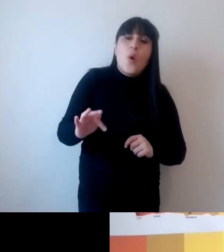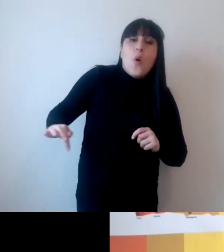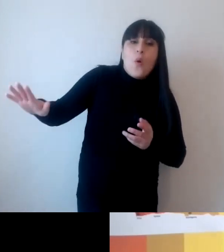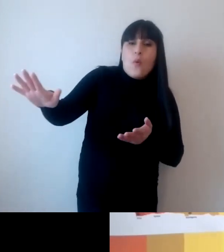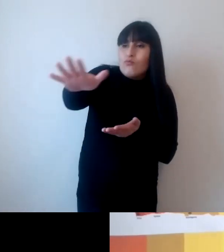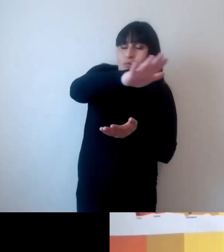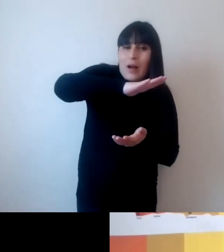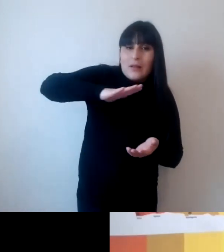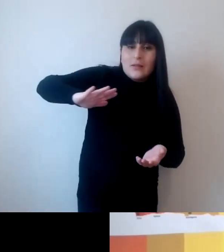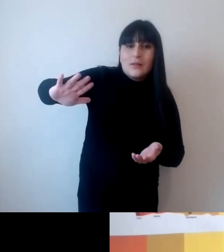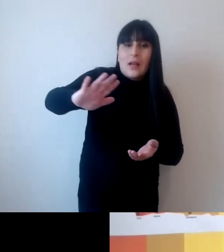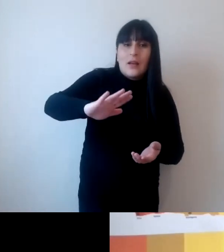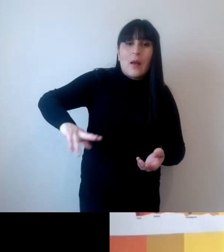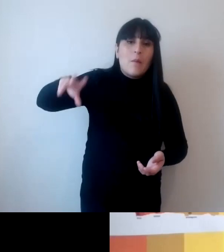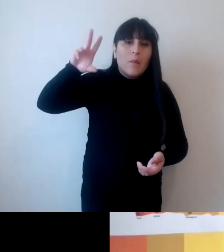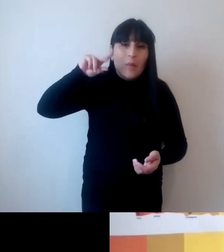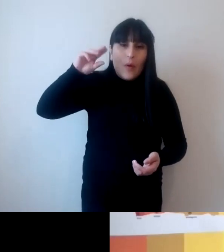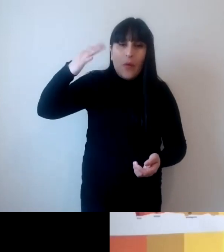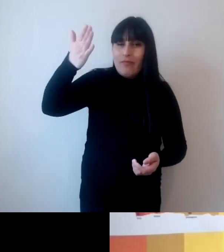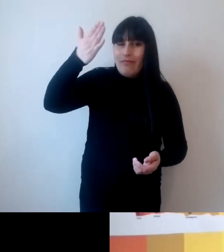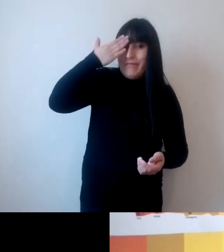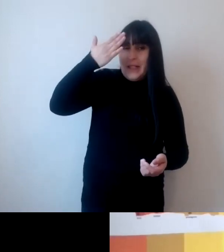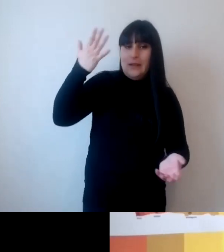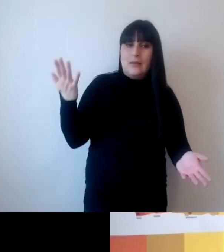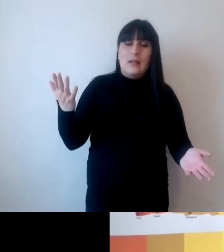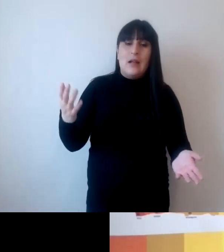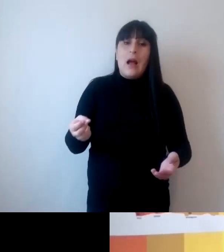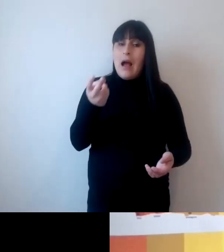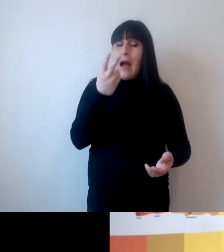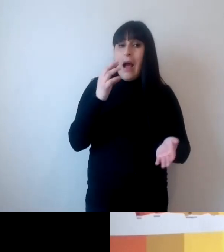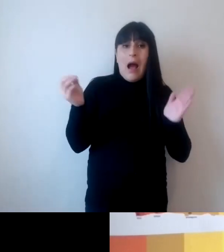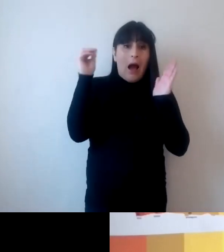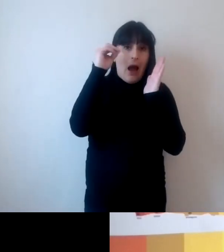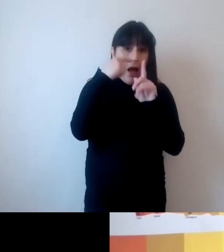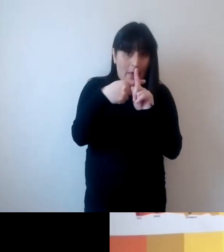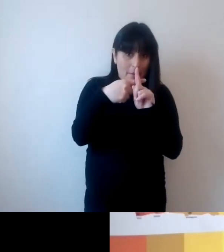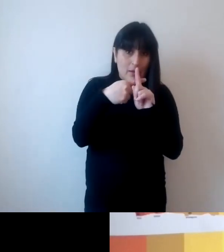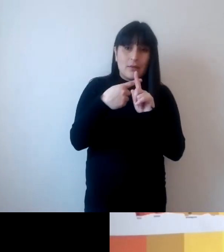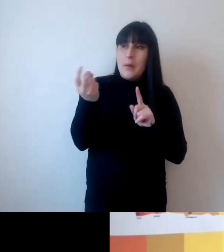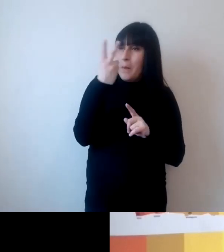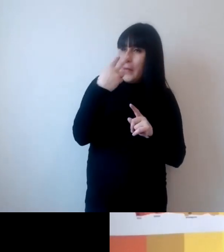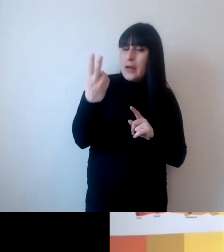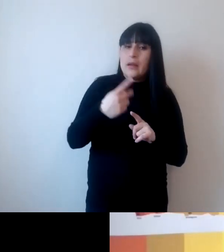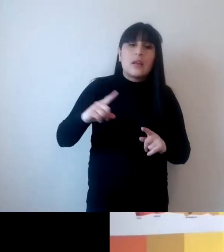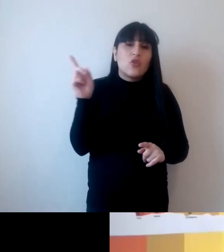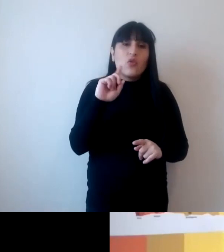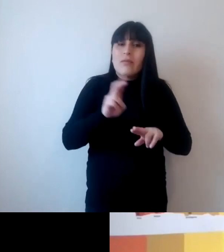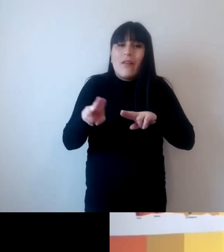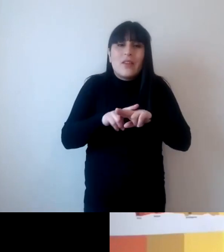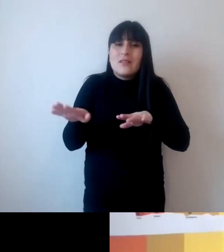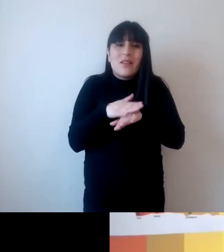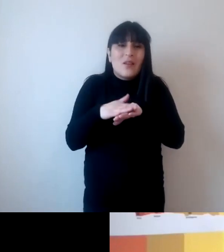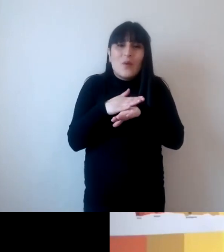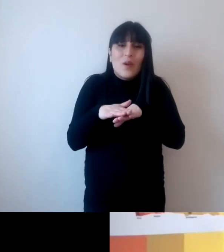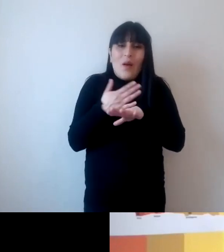extremadamente gris y amenazante y además percibe y seguramente con razón que no estamos actuando no estamos actuando